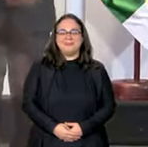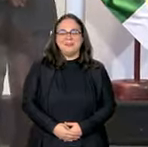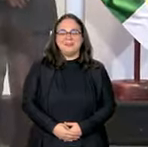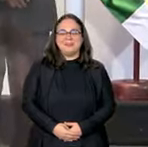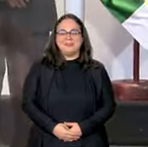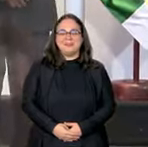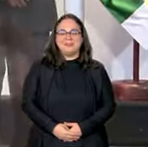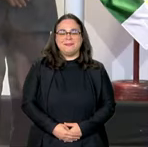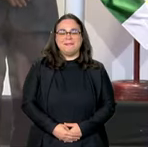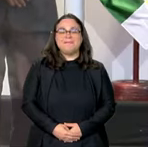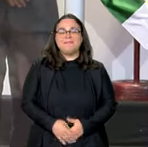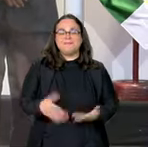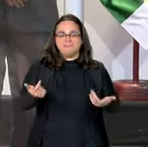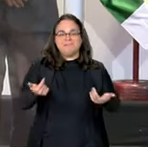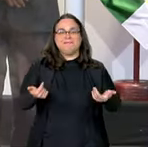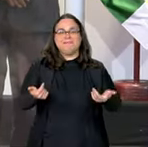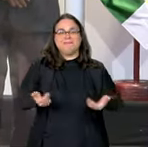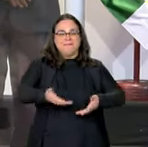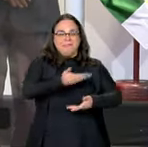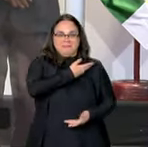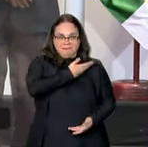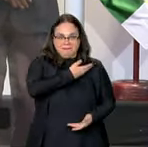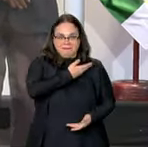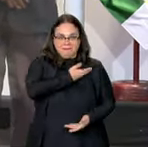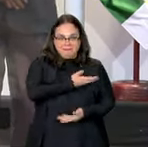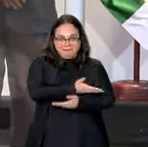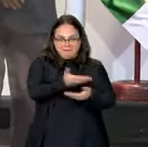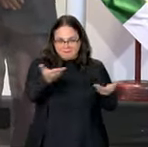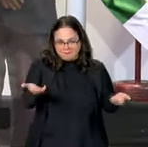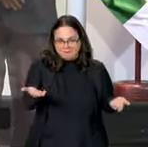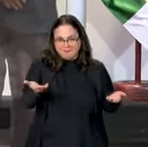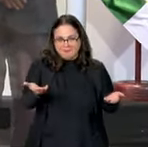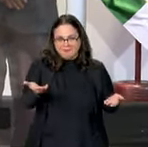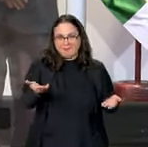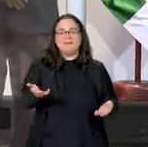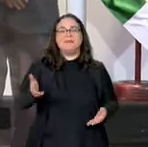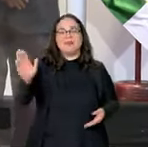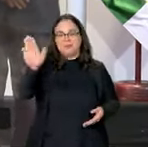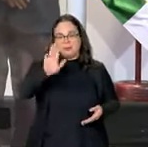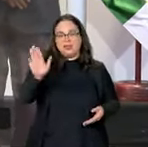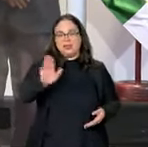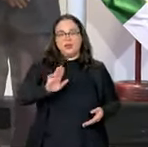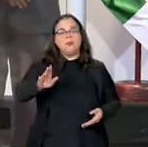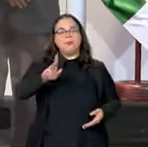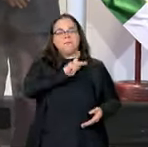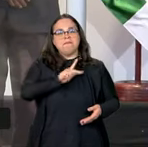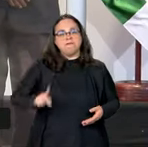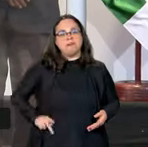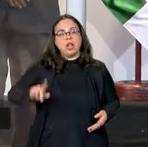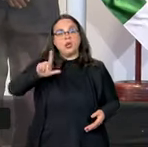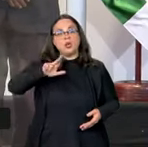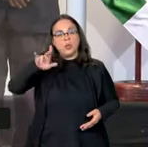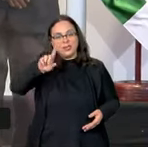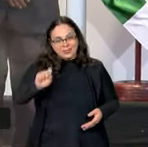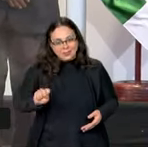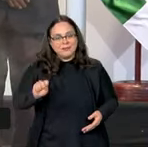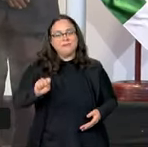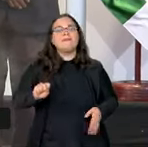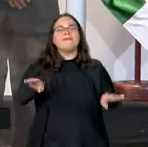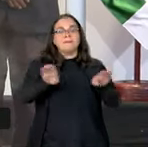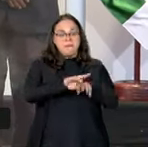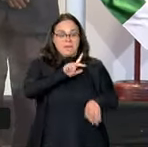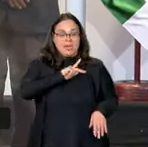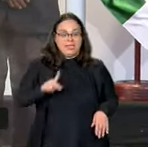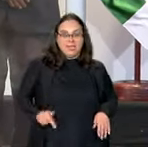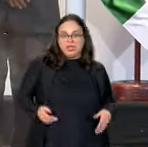Mi querido amigo Luis Arce, presidente del